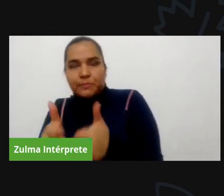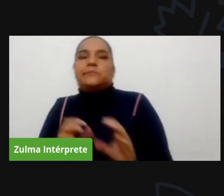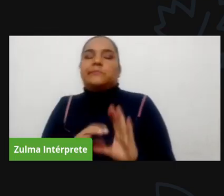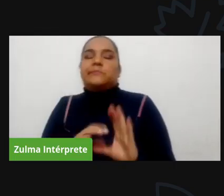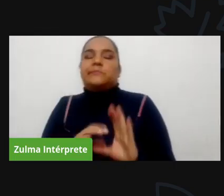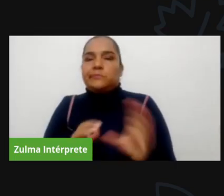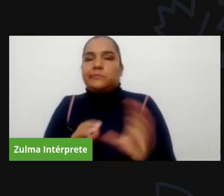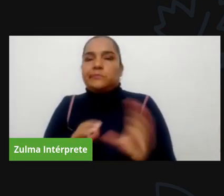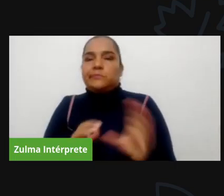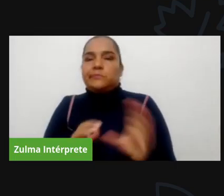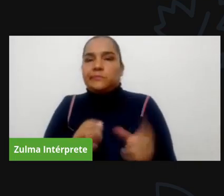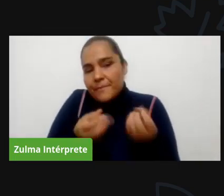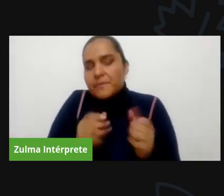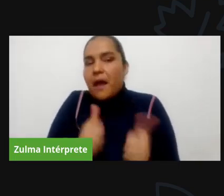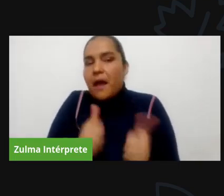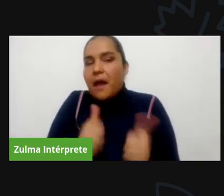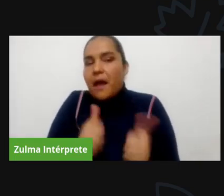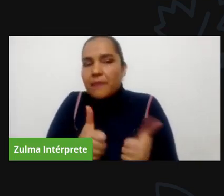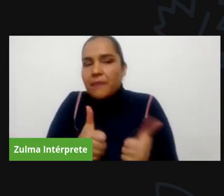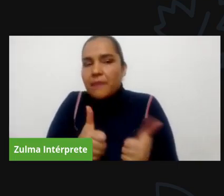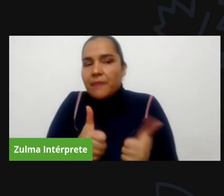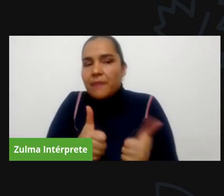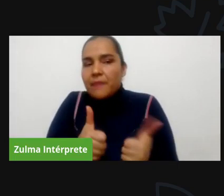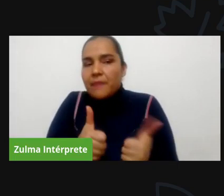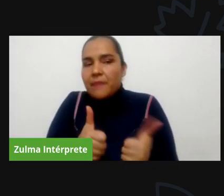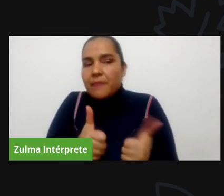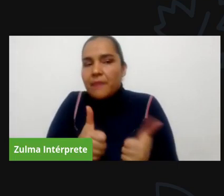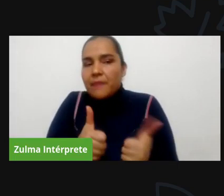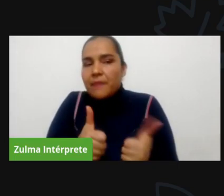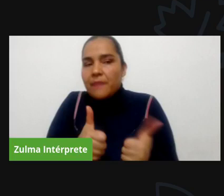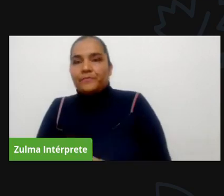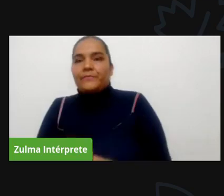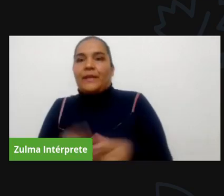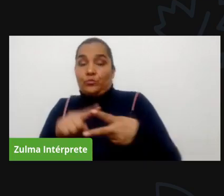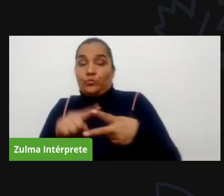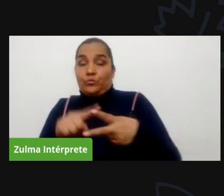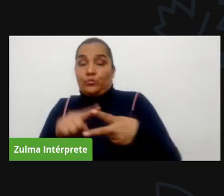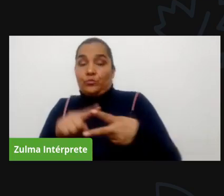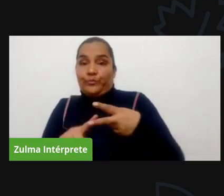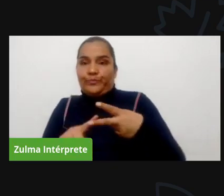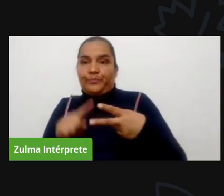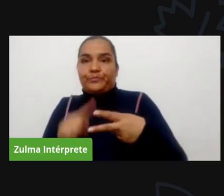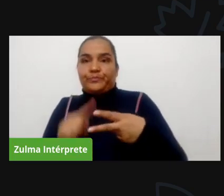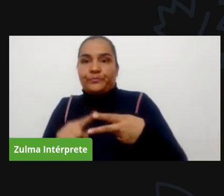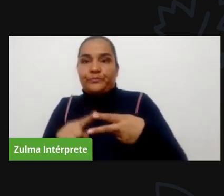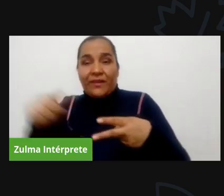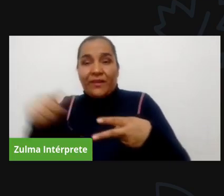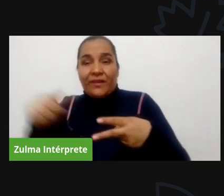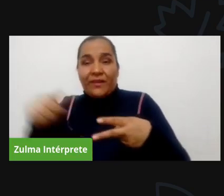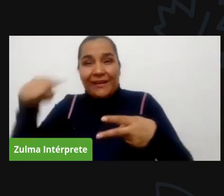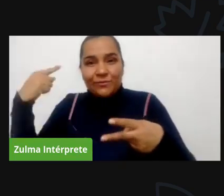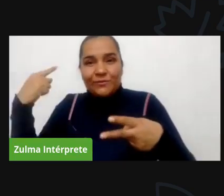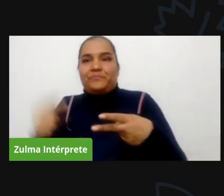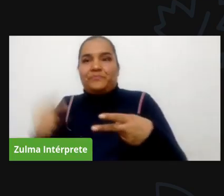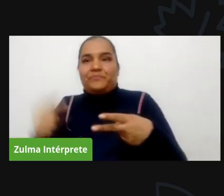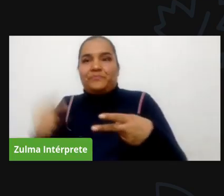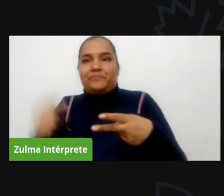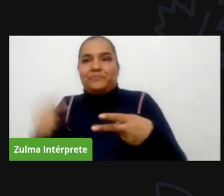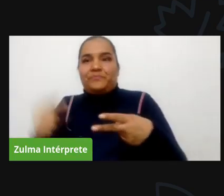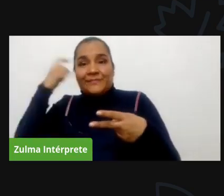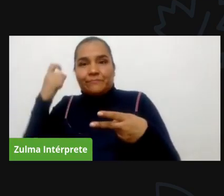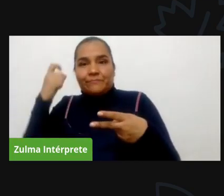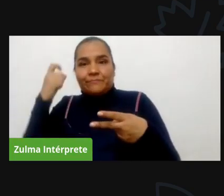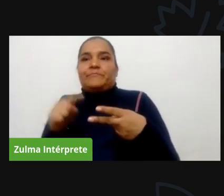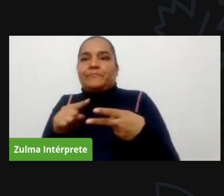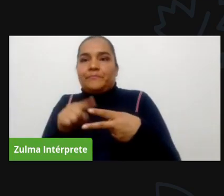fundamentales en las juntas de acción el primero de ellos la inclusión de más mujeres más